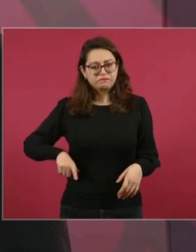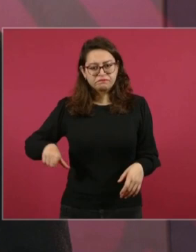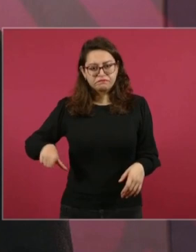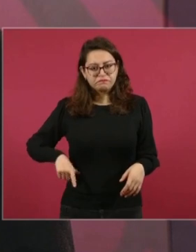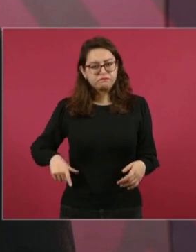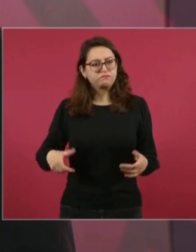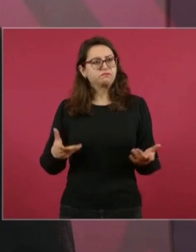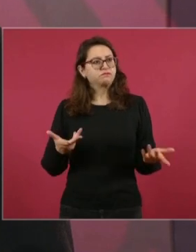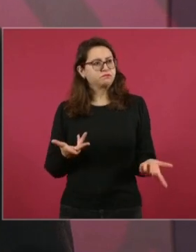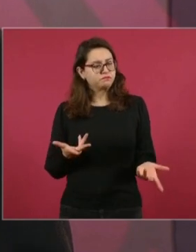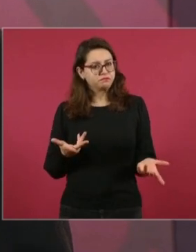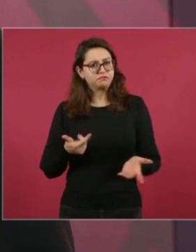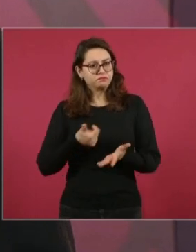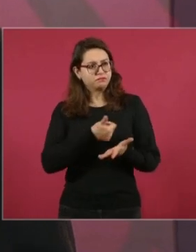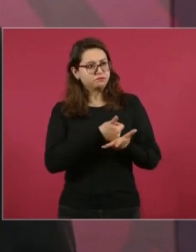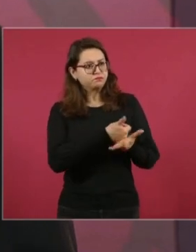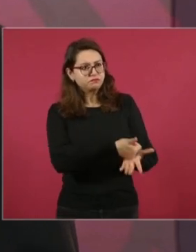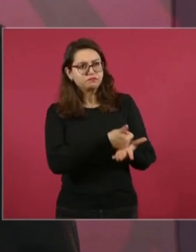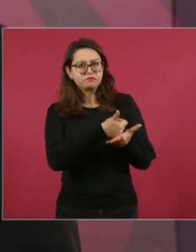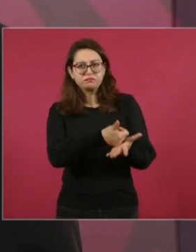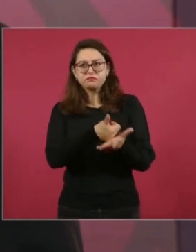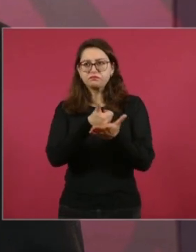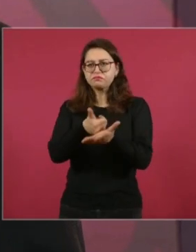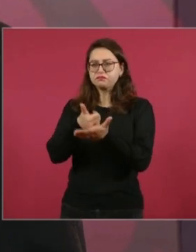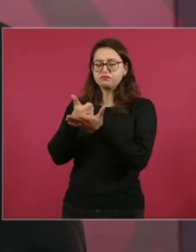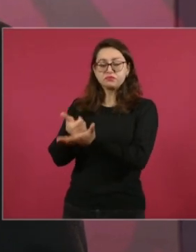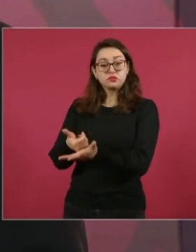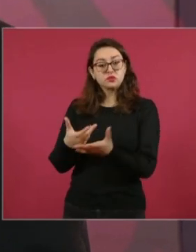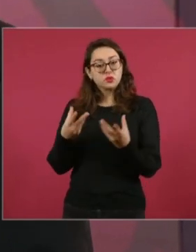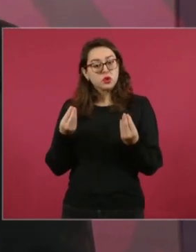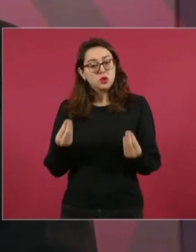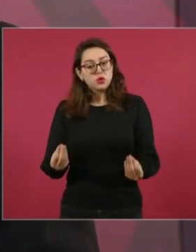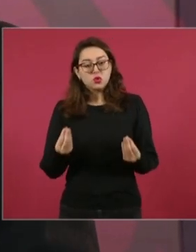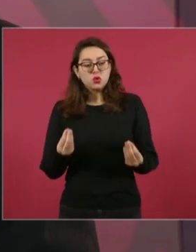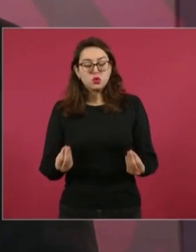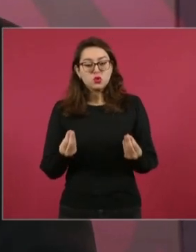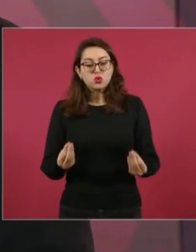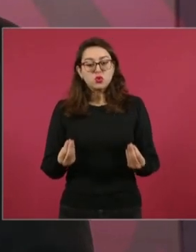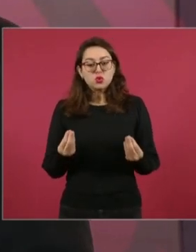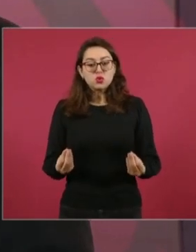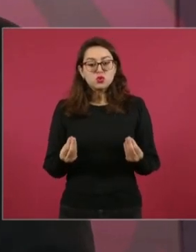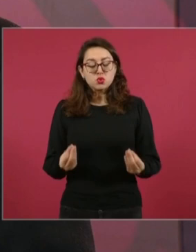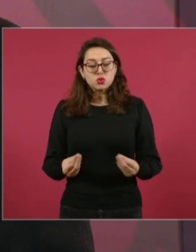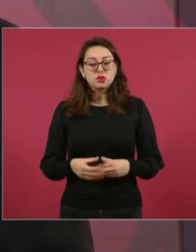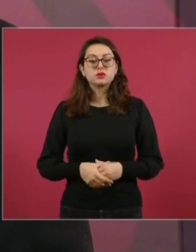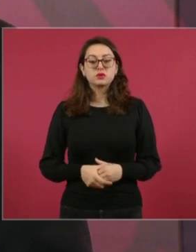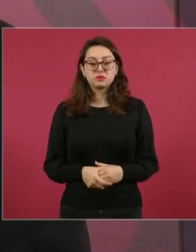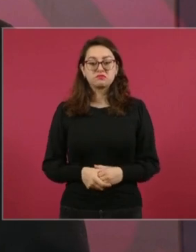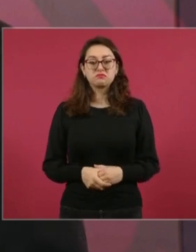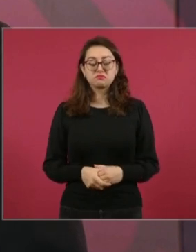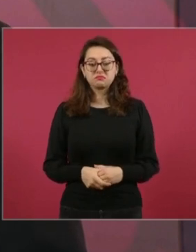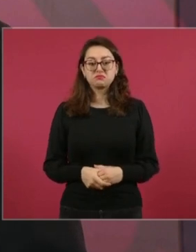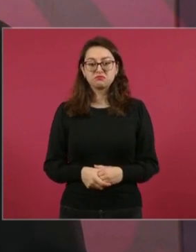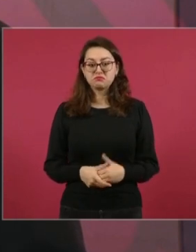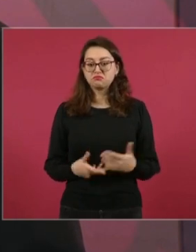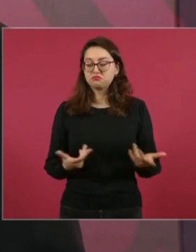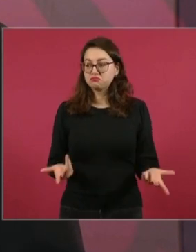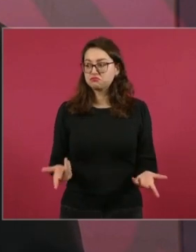Nos han ayudado mucho en todas sus